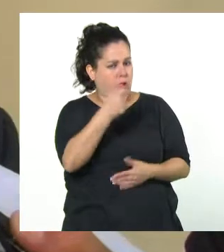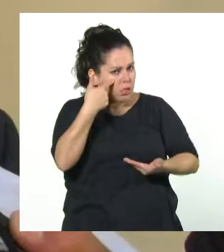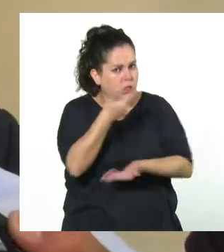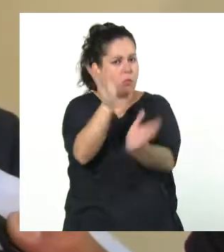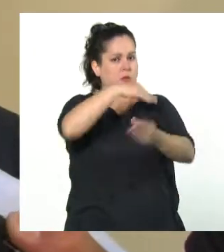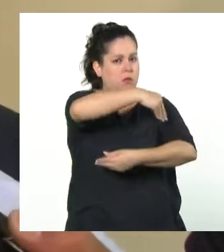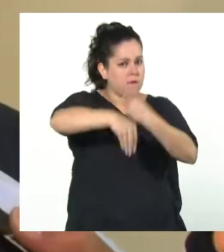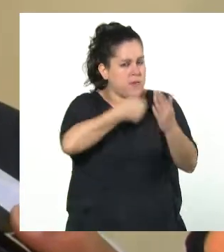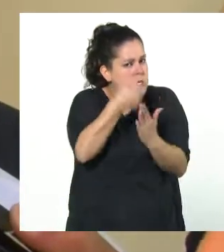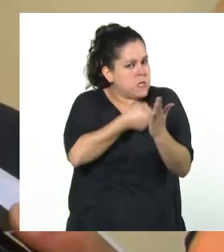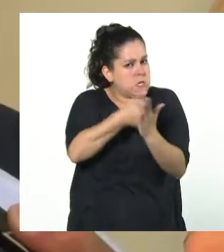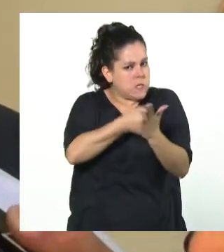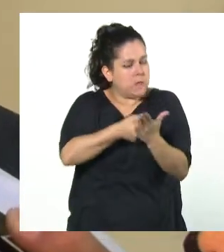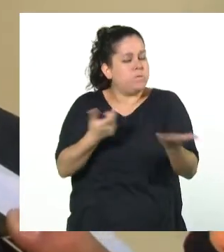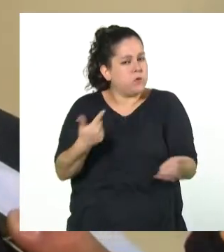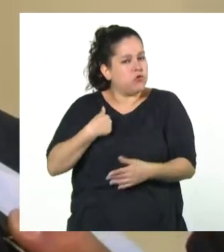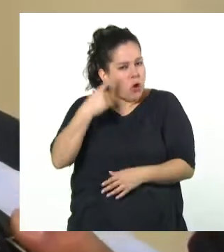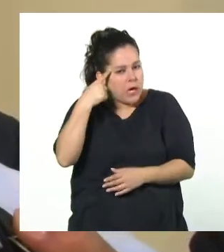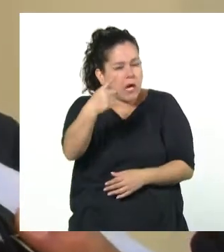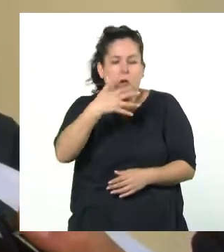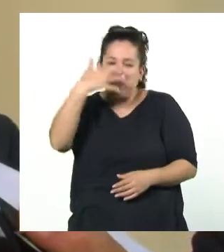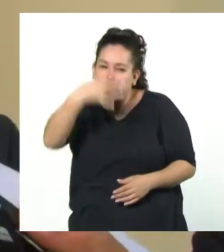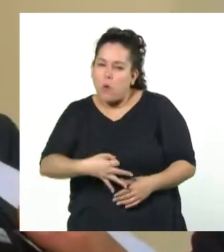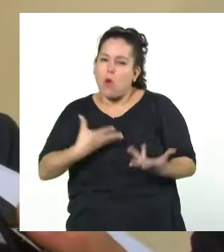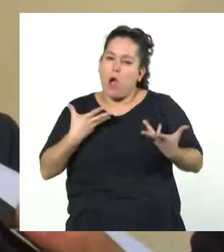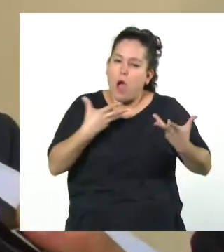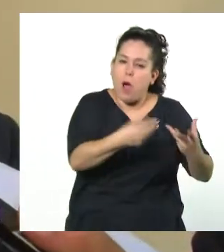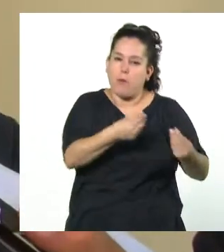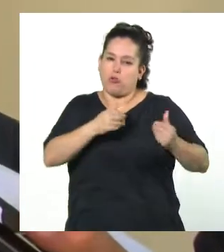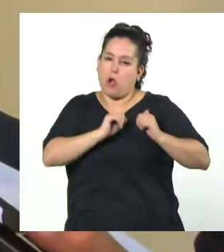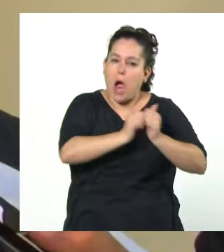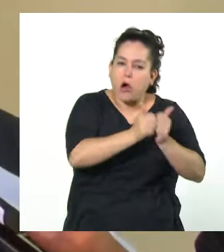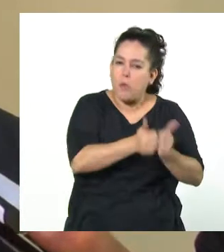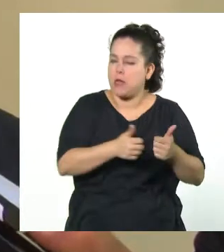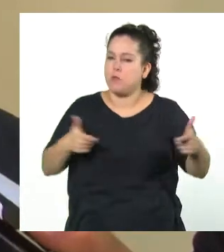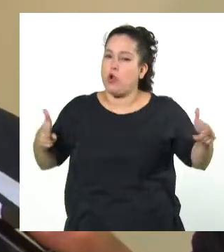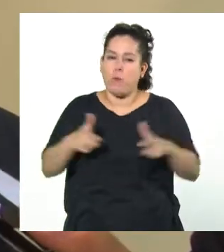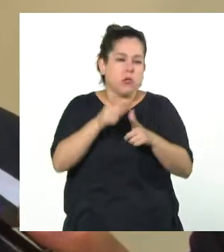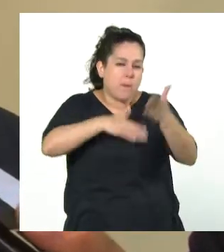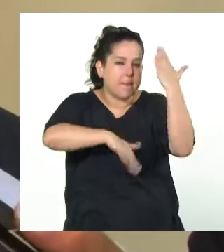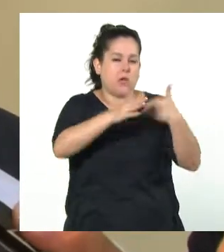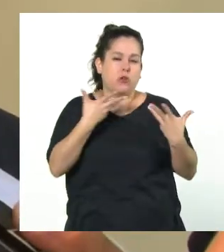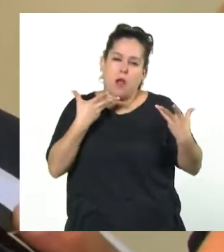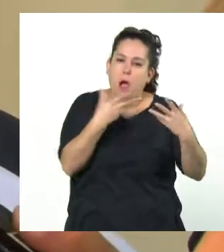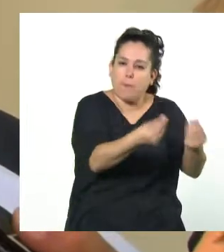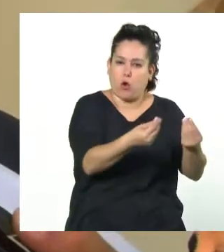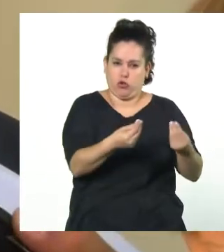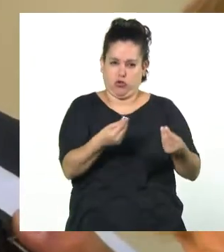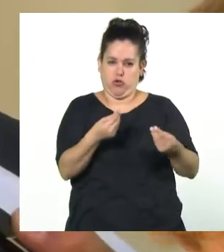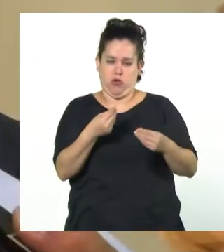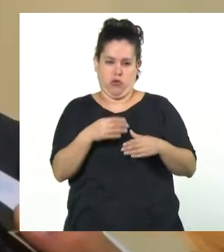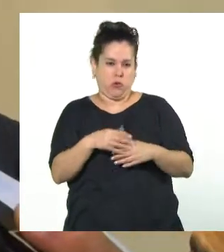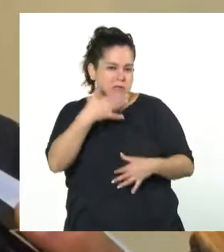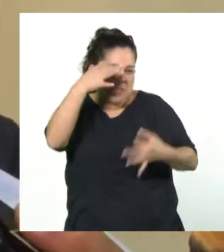contando, creo, con el acompañamiento por lo menos mayoritario de los miembros de la comisión